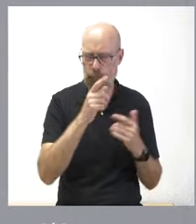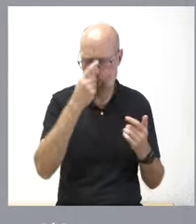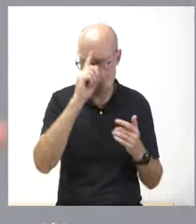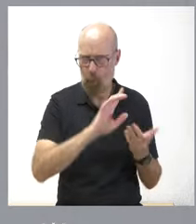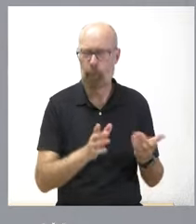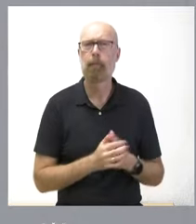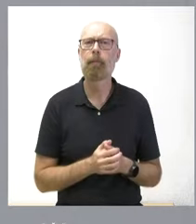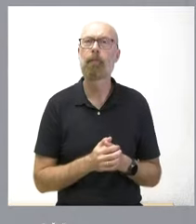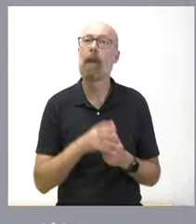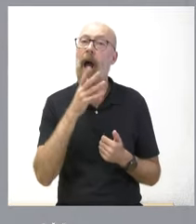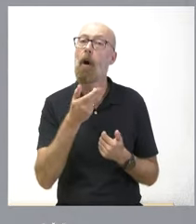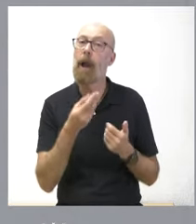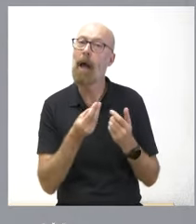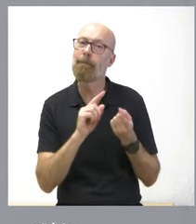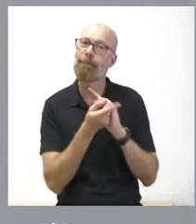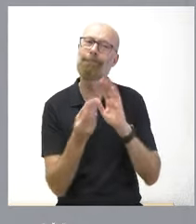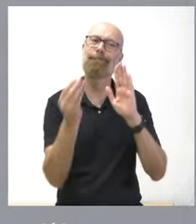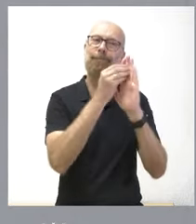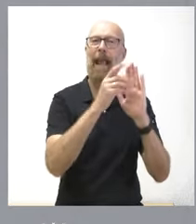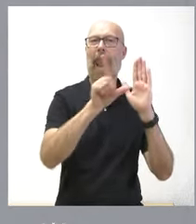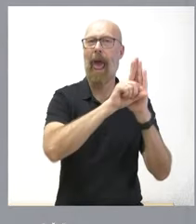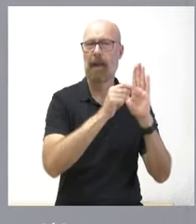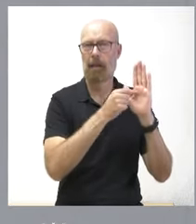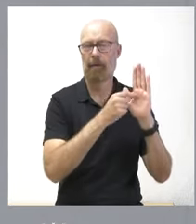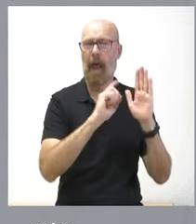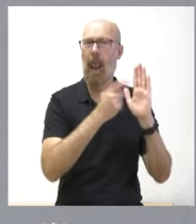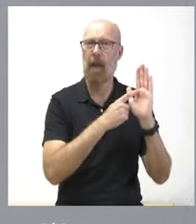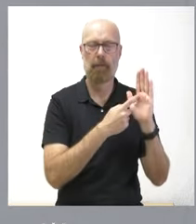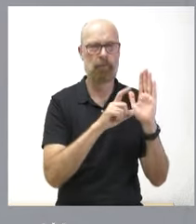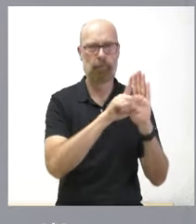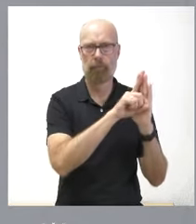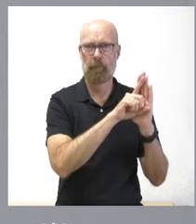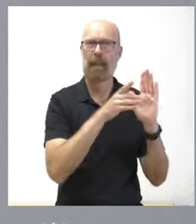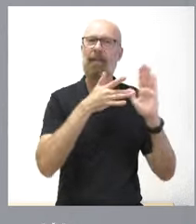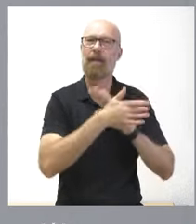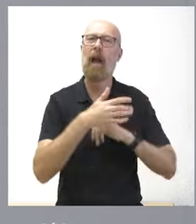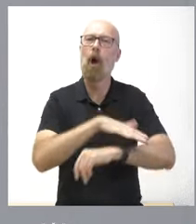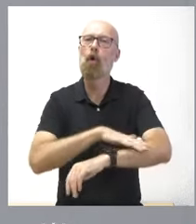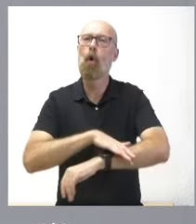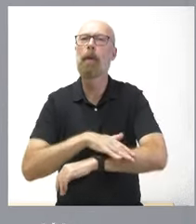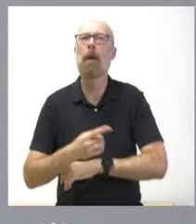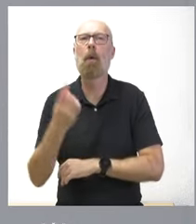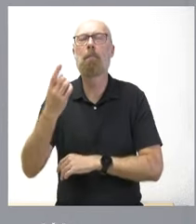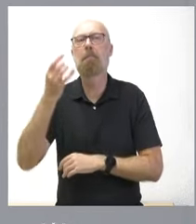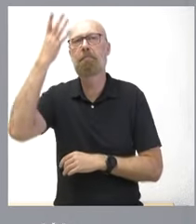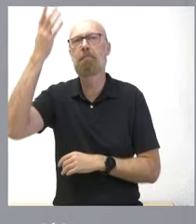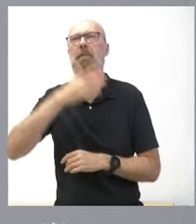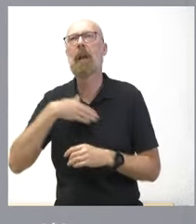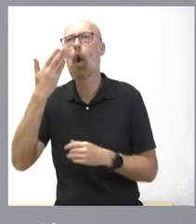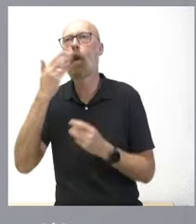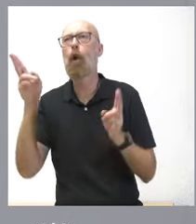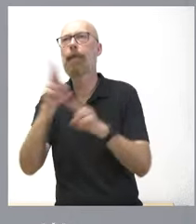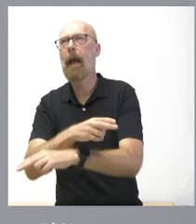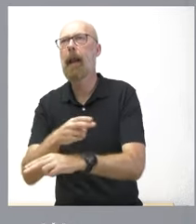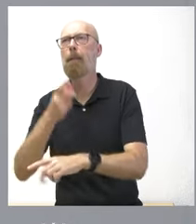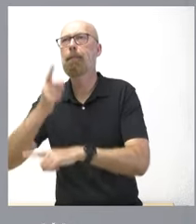hacemos ahora? elevarlo a rango de ley y por tanto que no pueda ser un gobierno aisladamente el que diga vamos a cerrar colegios en